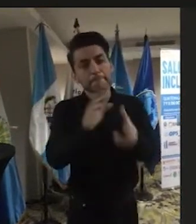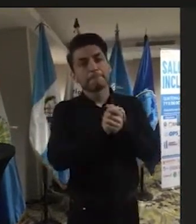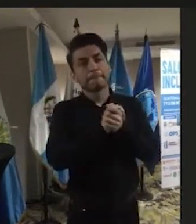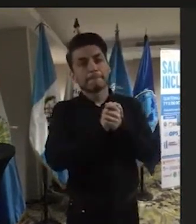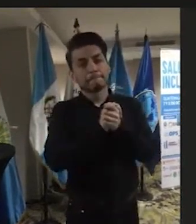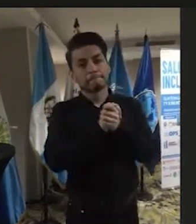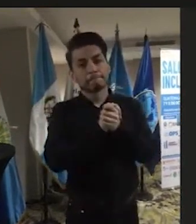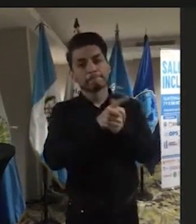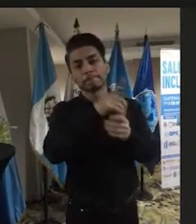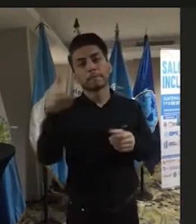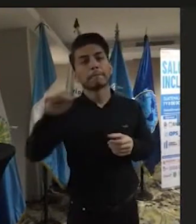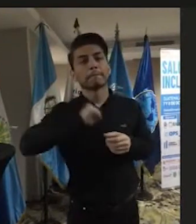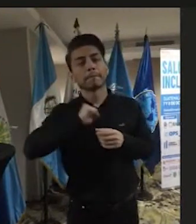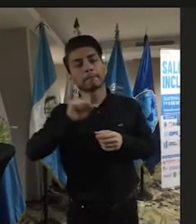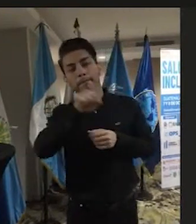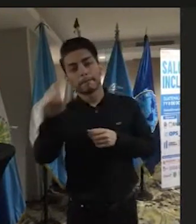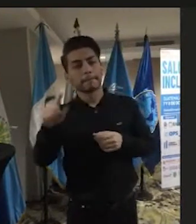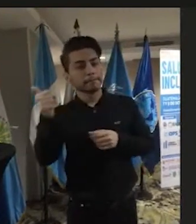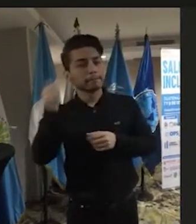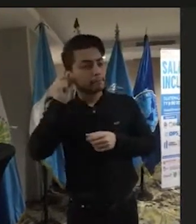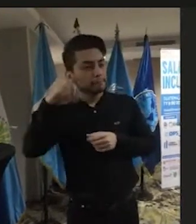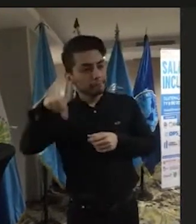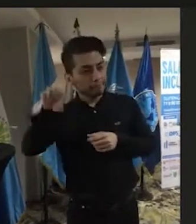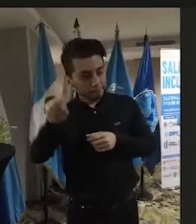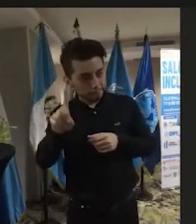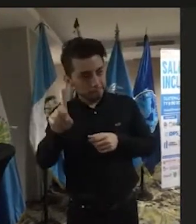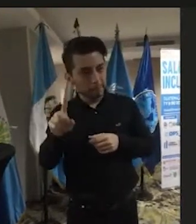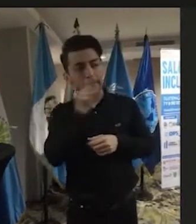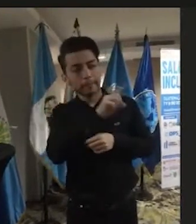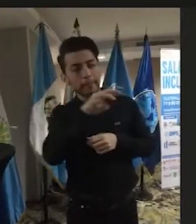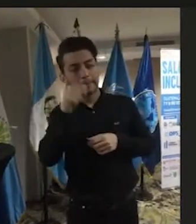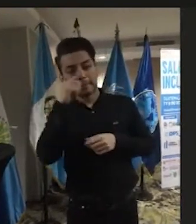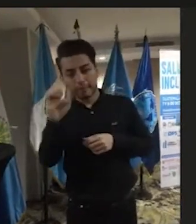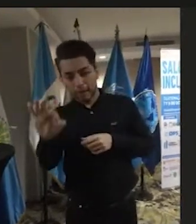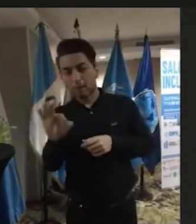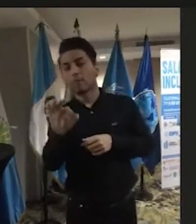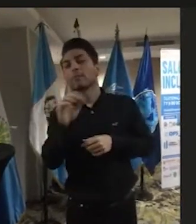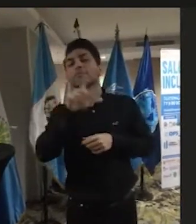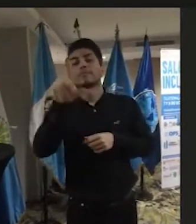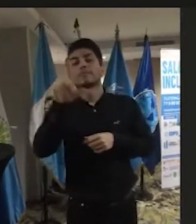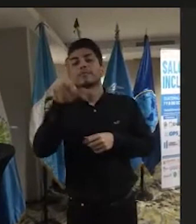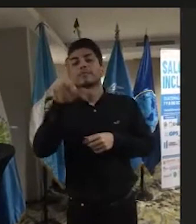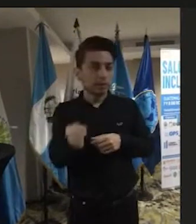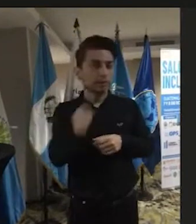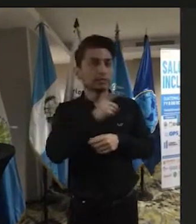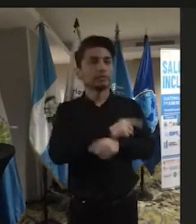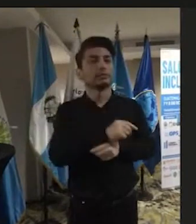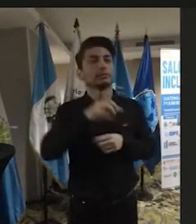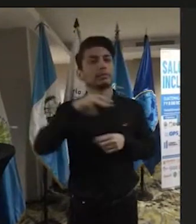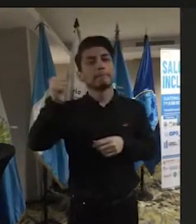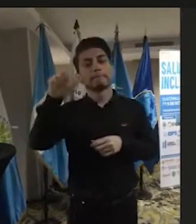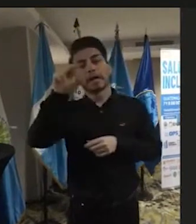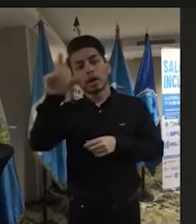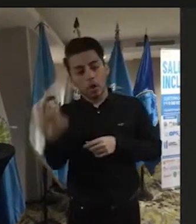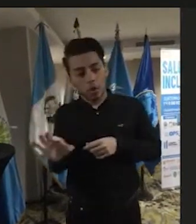los buenos compañeros de AGP de Mateo Baltazar Luis Beltrán buenos amigos Marco Antonio Figueroa